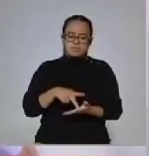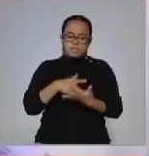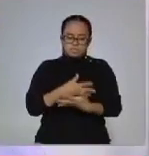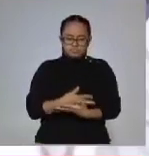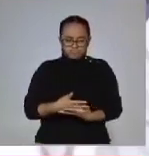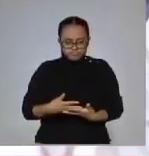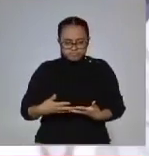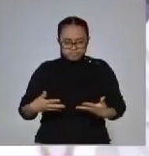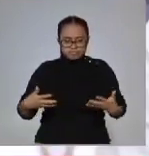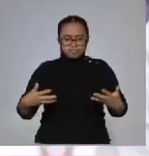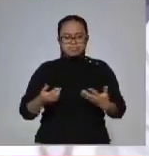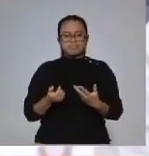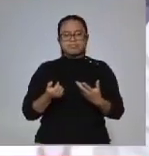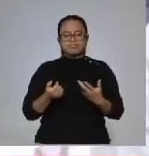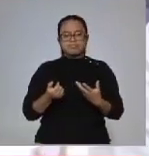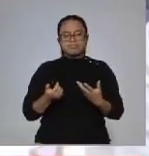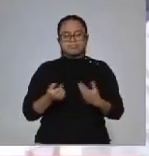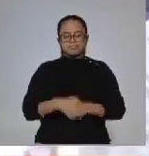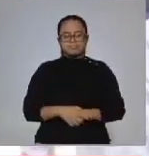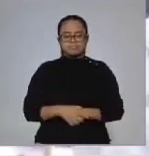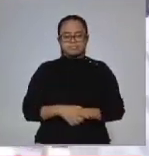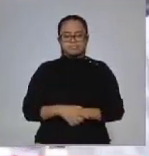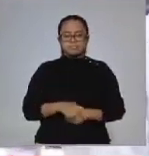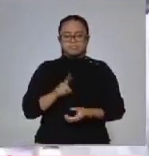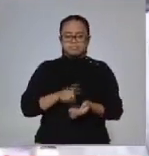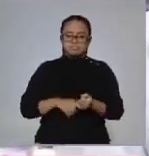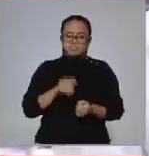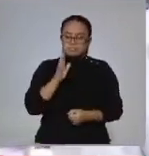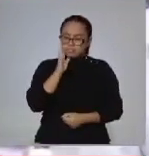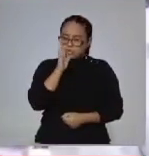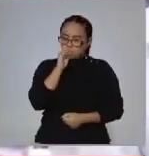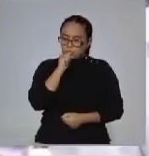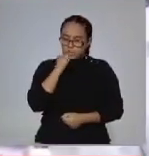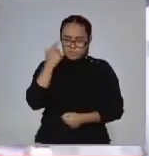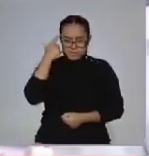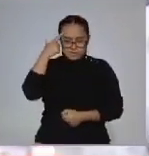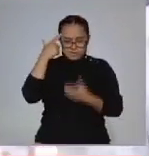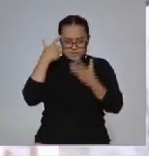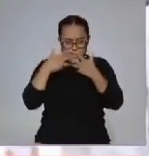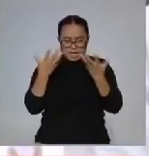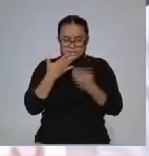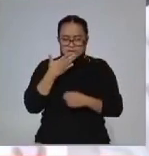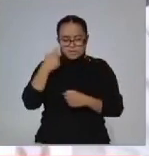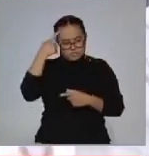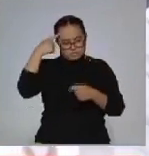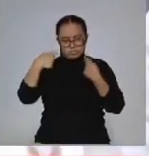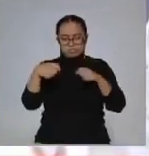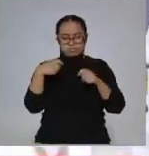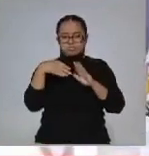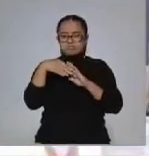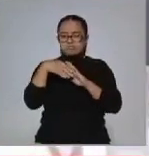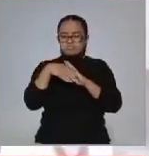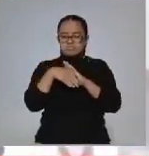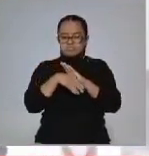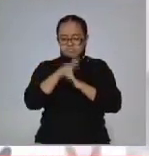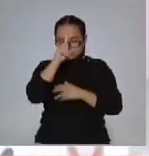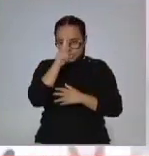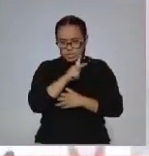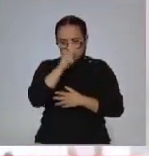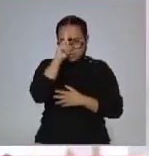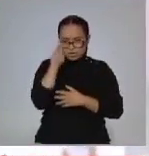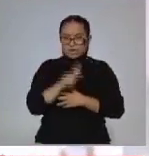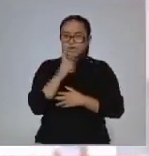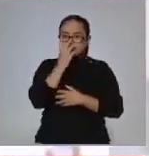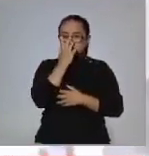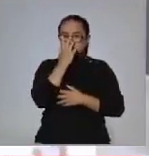peso, la incapacidad de poder procesar mentalmente bien, la agilidad mental se está un tanto deteriorando